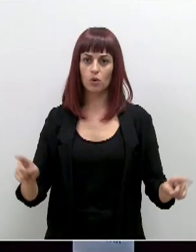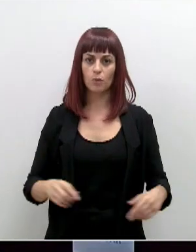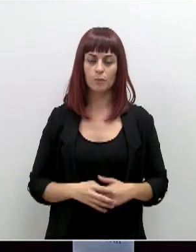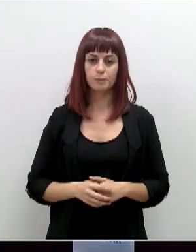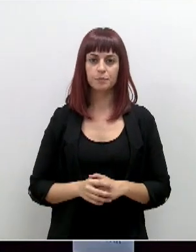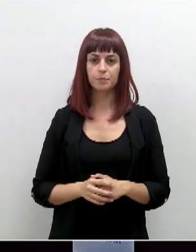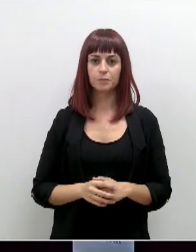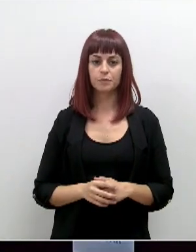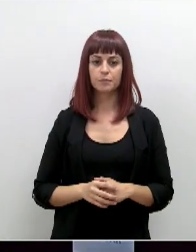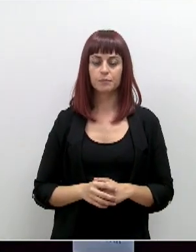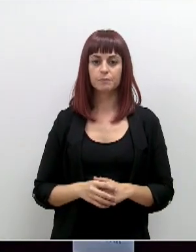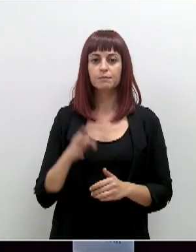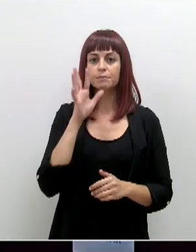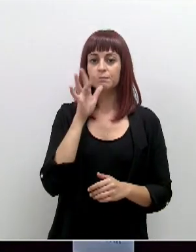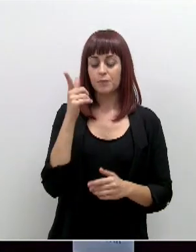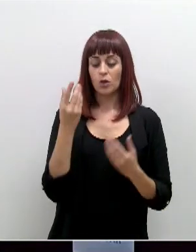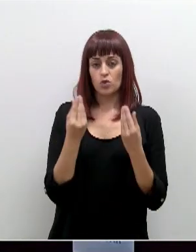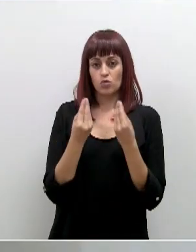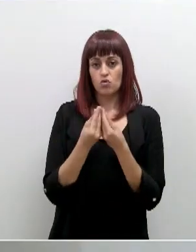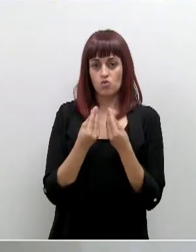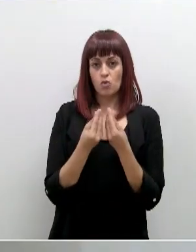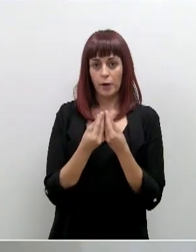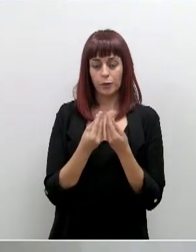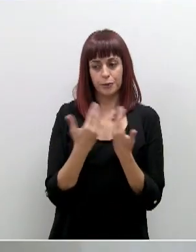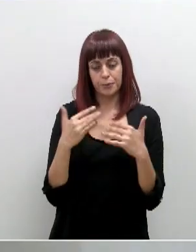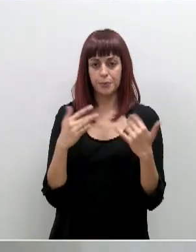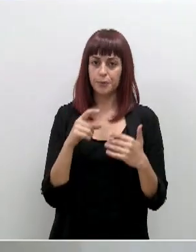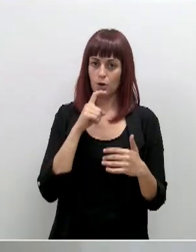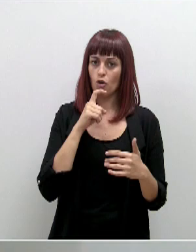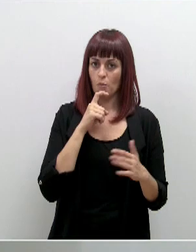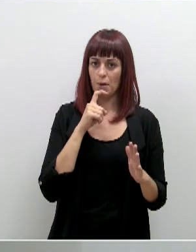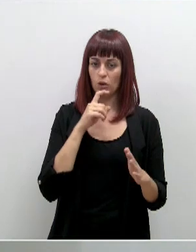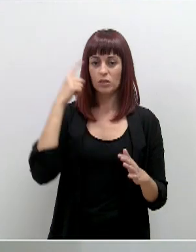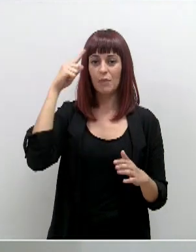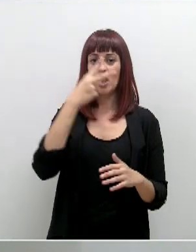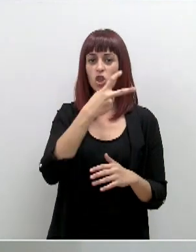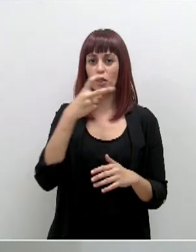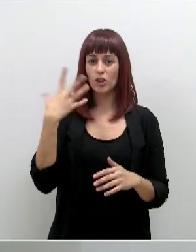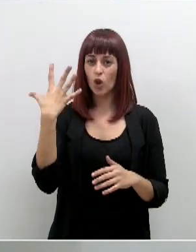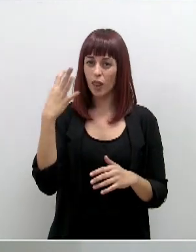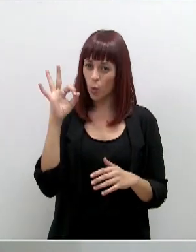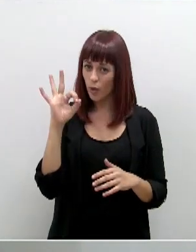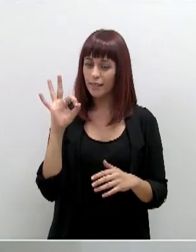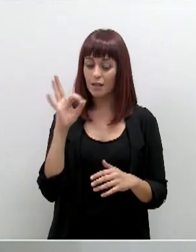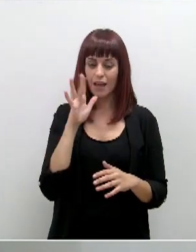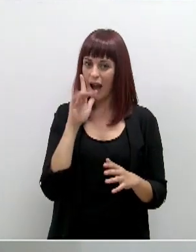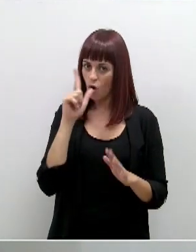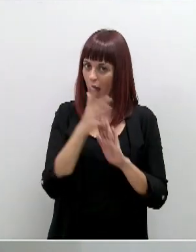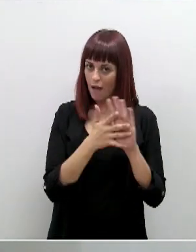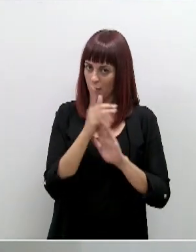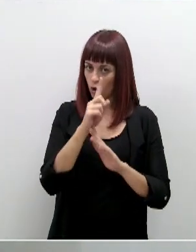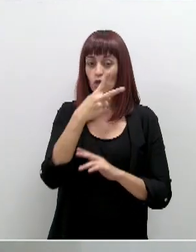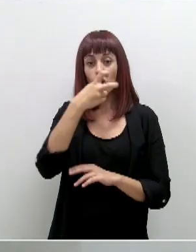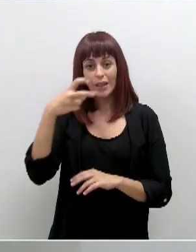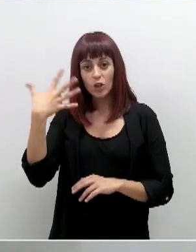Bueno, respecto a las cifras, el equilibrio realmente es complejo. Saben que por encima de 250, no de las cifras que estamos hablando, sino de